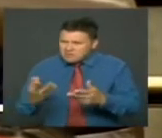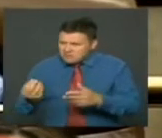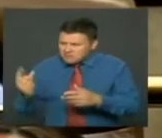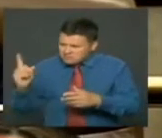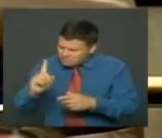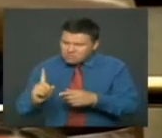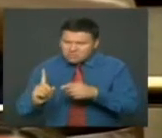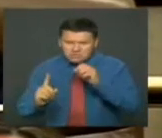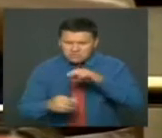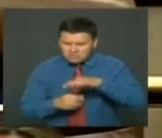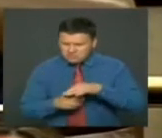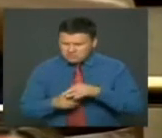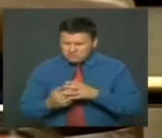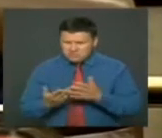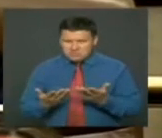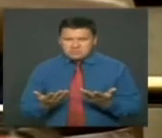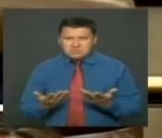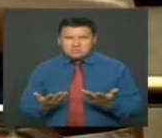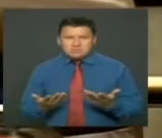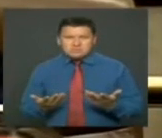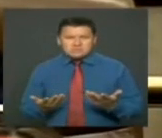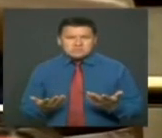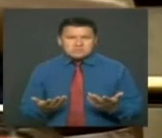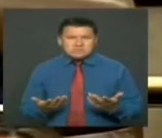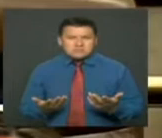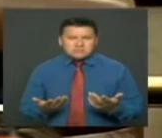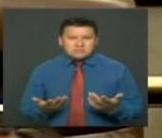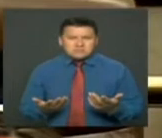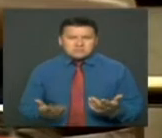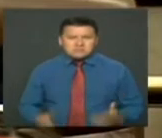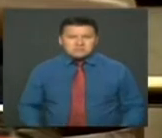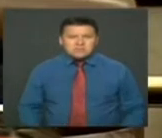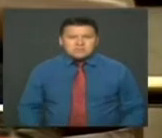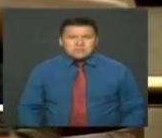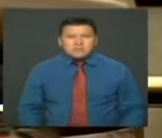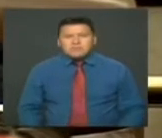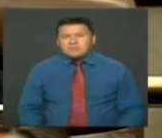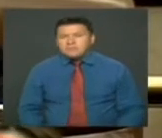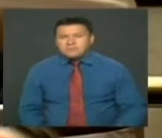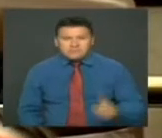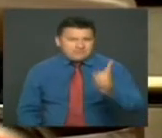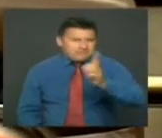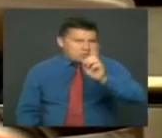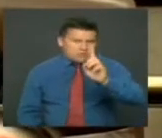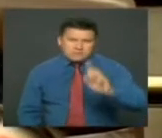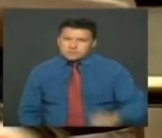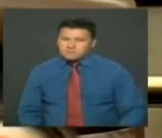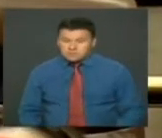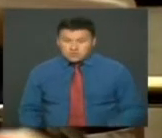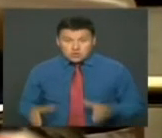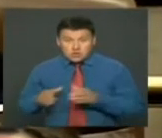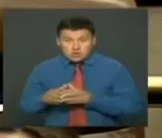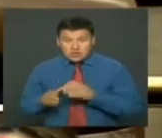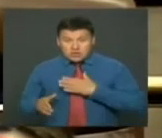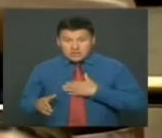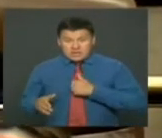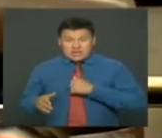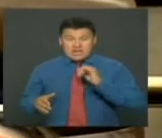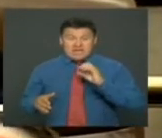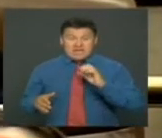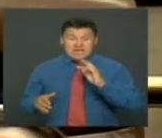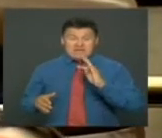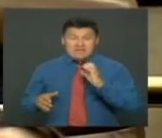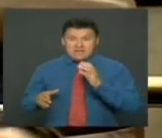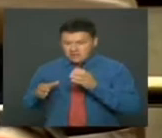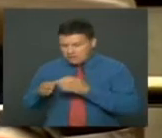de la discusión que se está dando, o que se pretendía dar. No es competencia a la Comisión de Ética restringir los debates